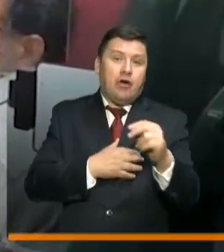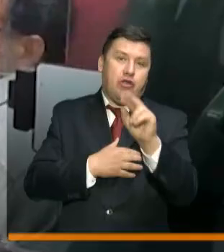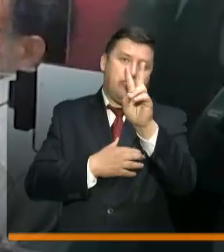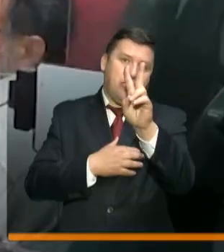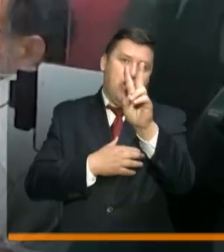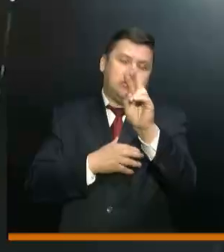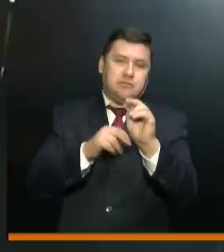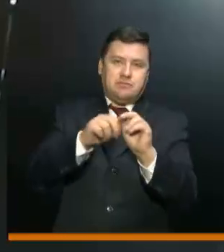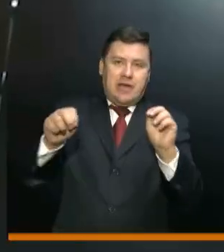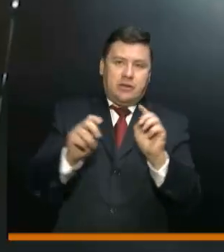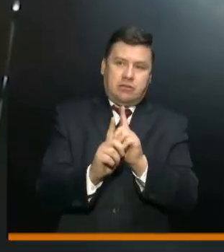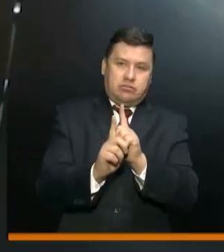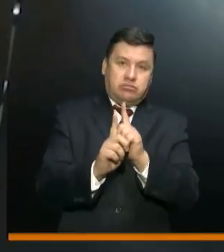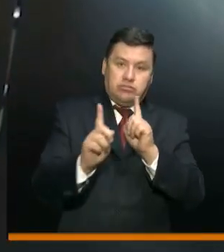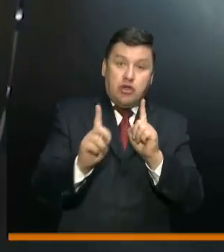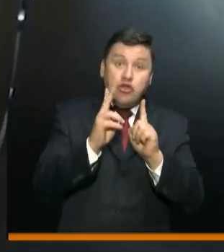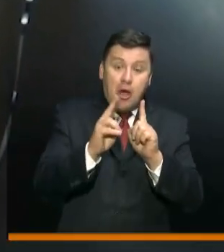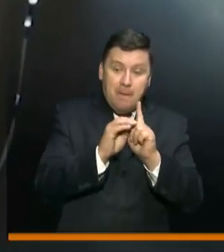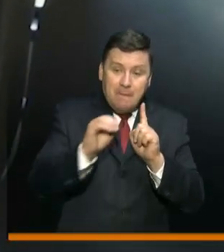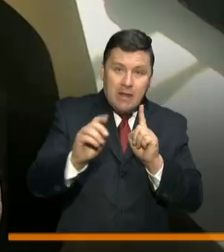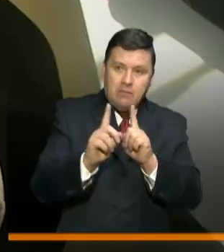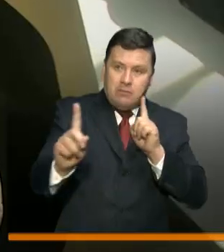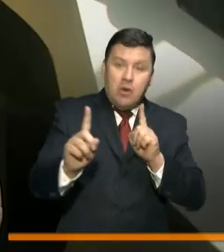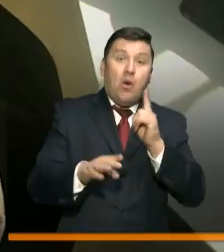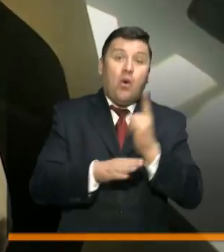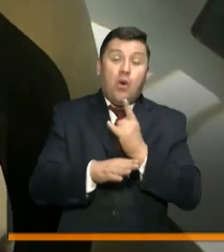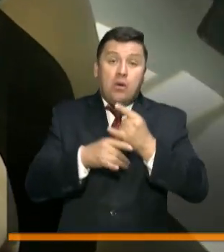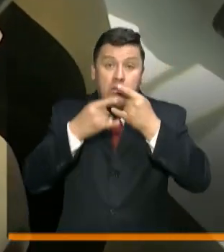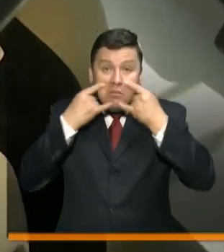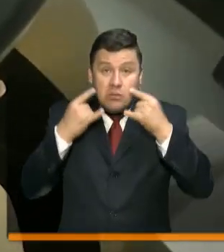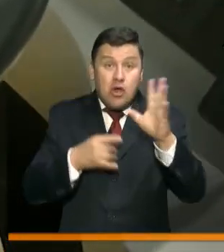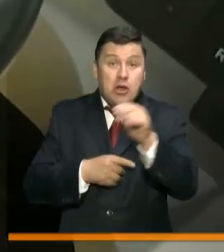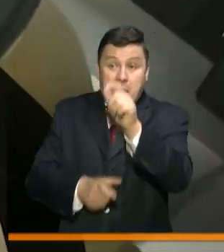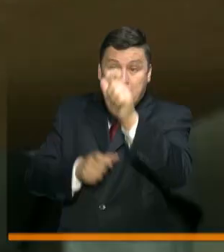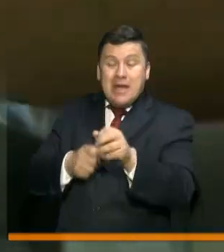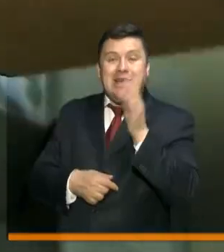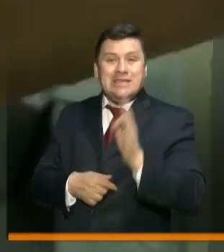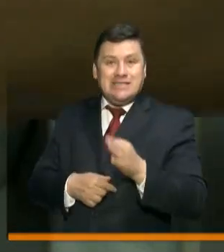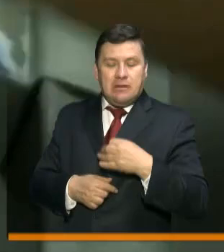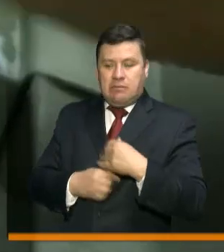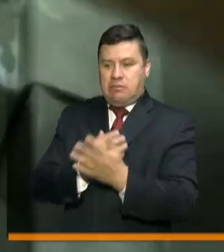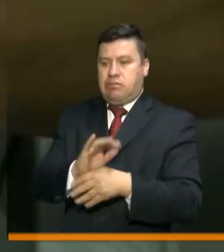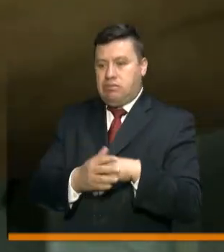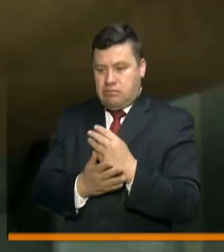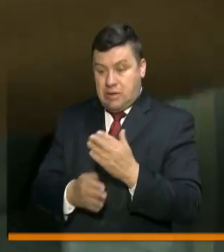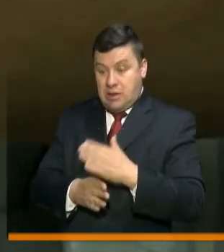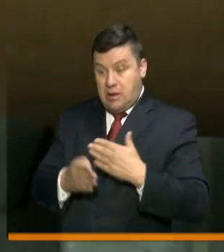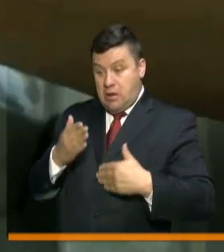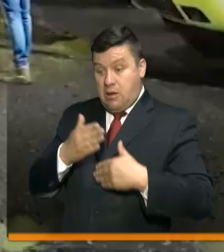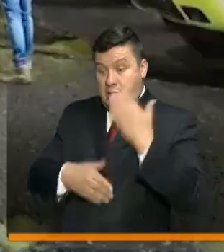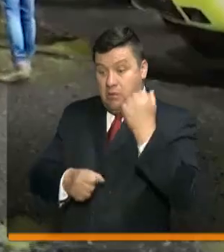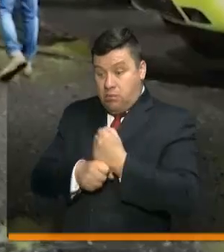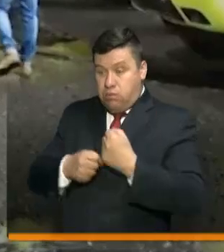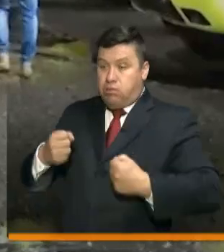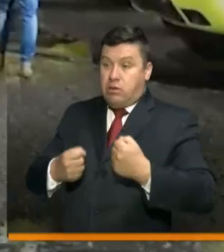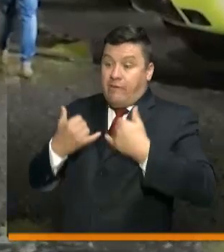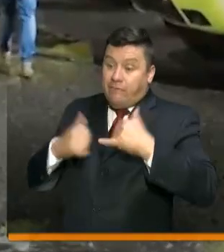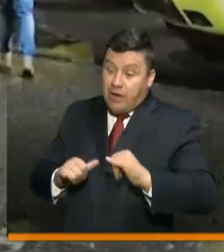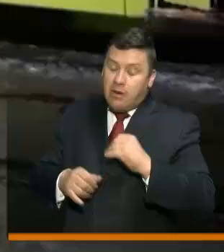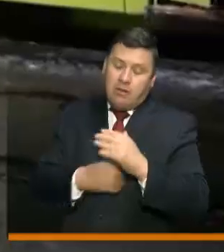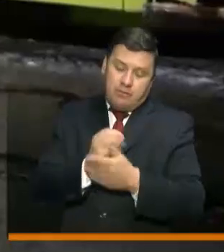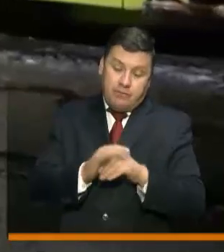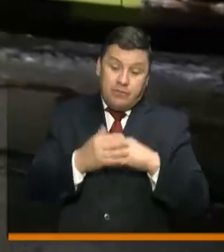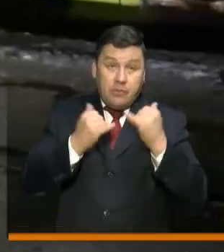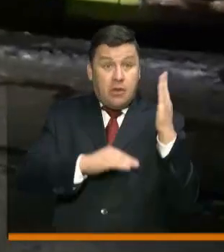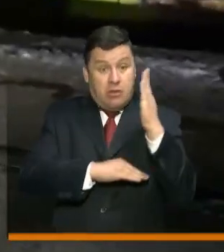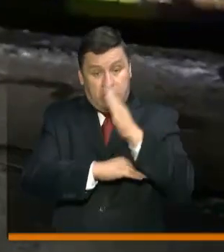de transporte y además usar tapabocas. Para todos los conductores siempre deben lavarse las manos al finalizar la operación y al finalizar